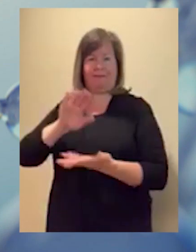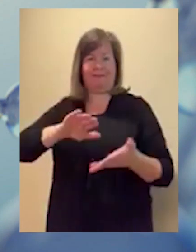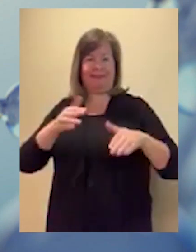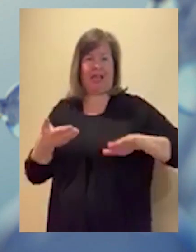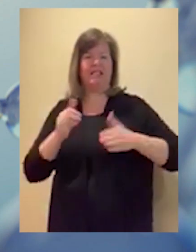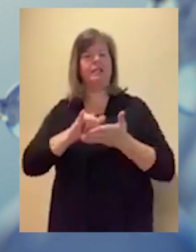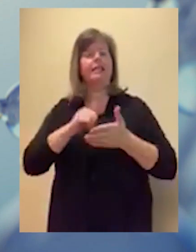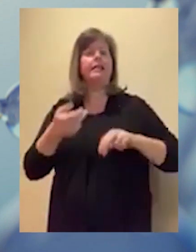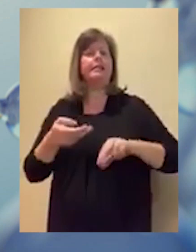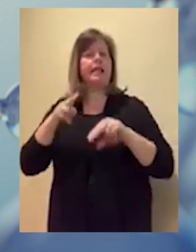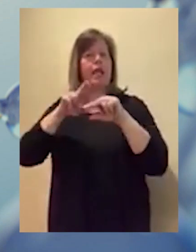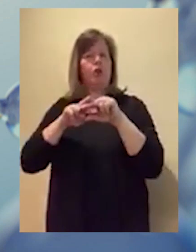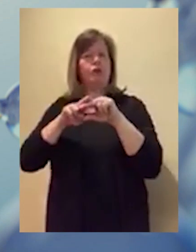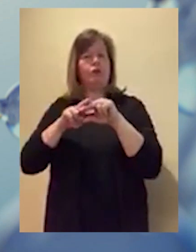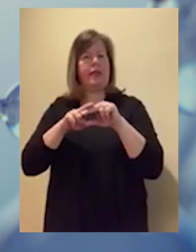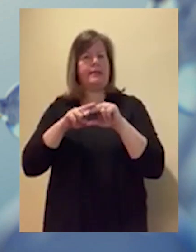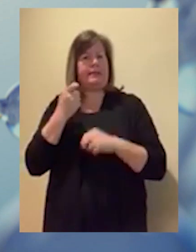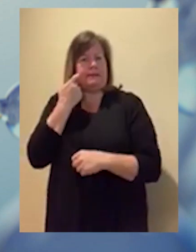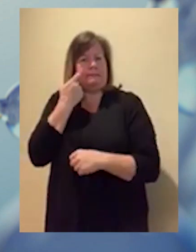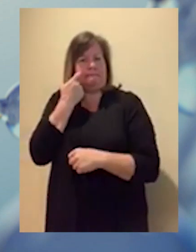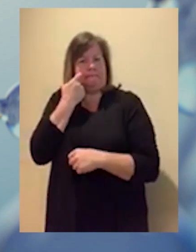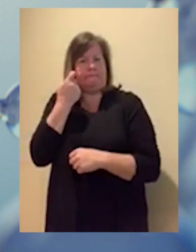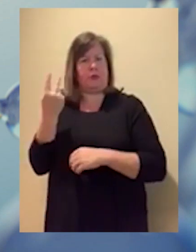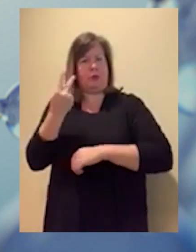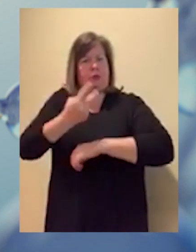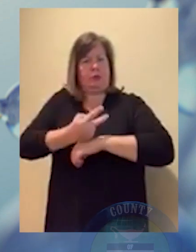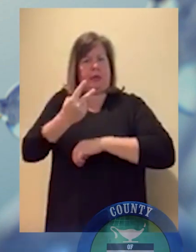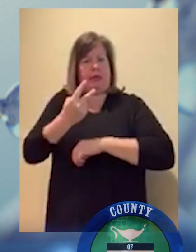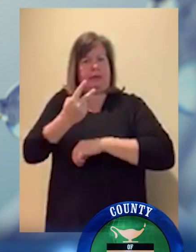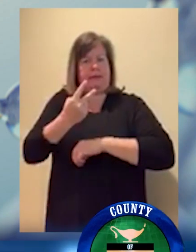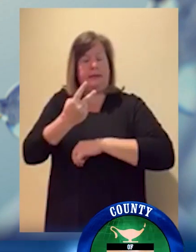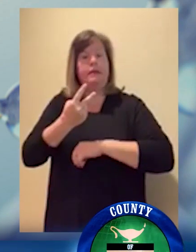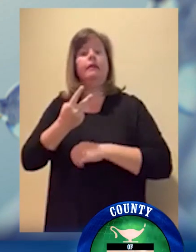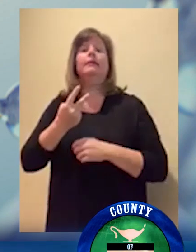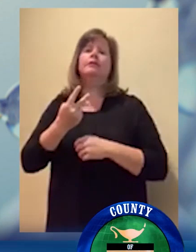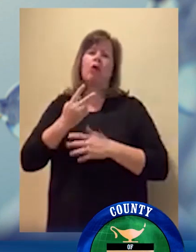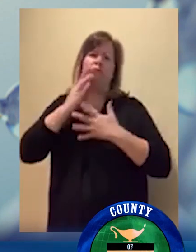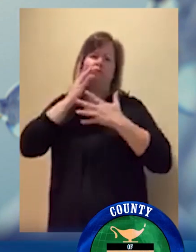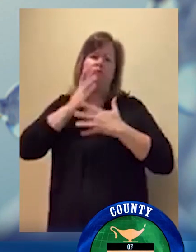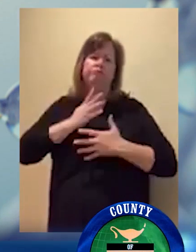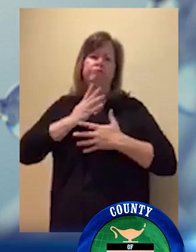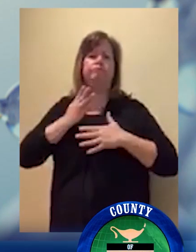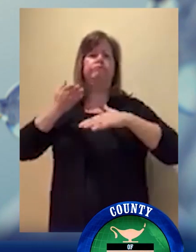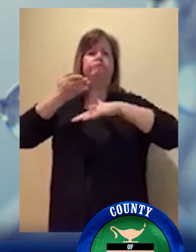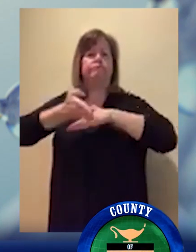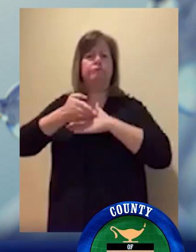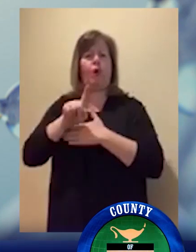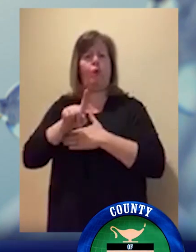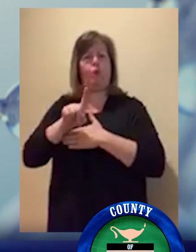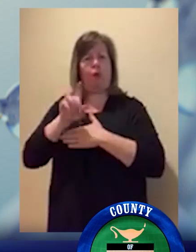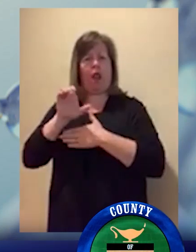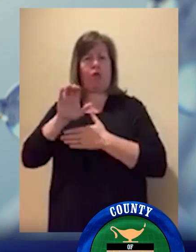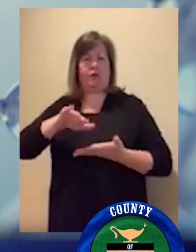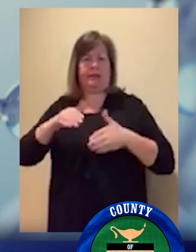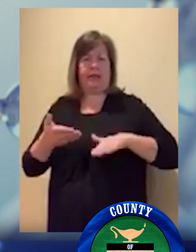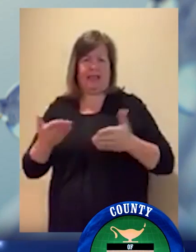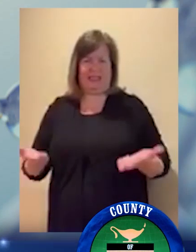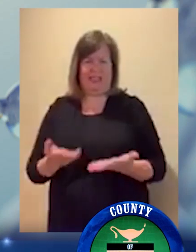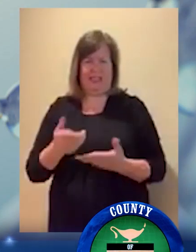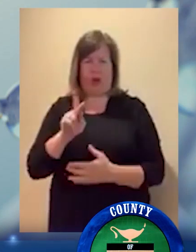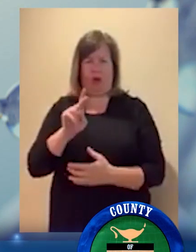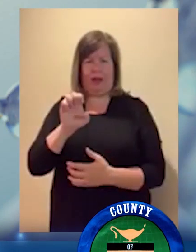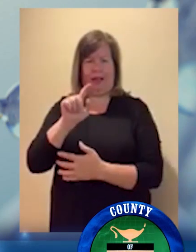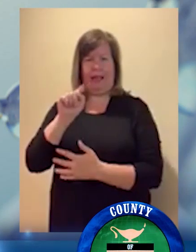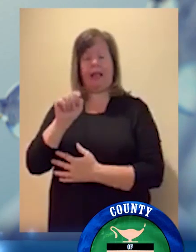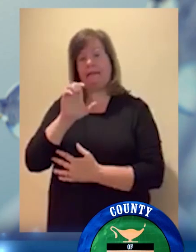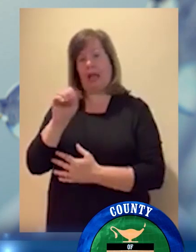de un par de muertes en los últimos días. Y lamentablemente hemos pasado ese sombrío hito de 100 muertes